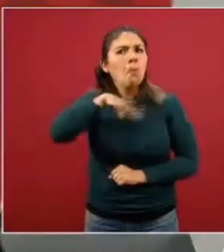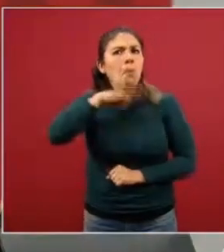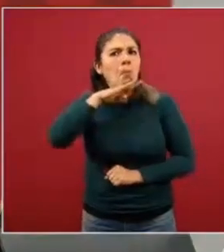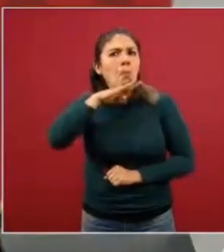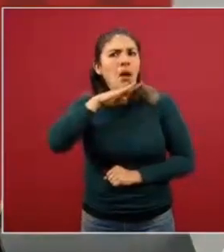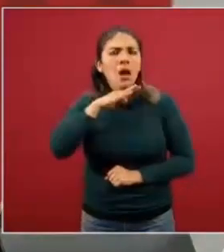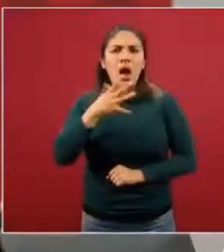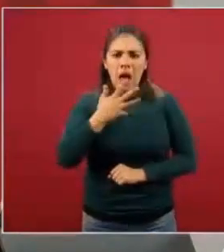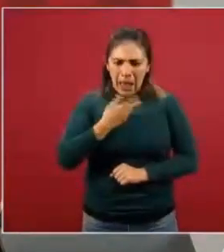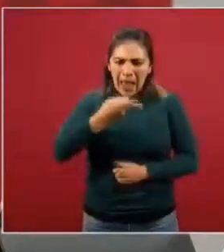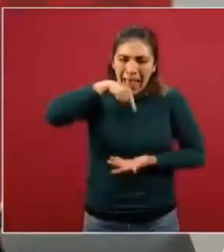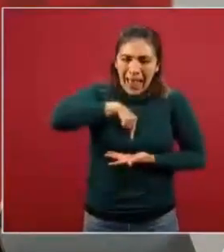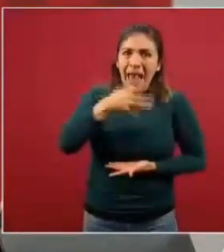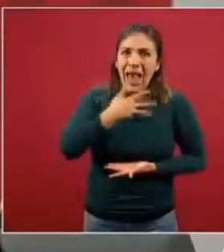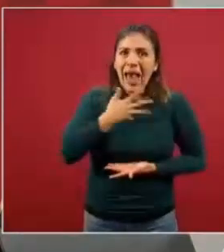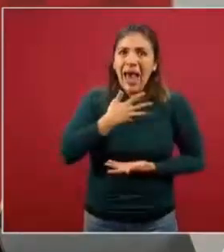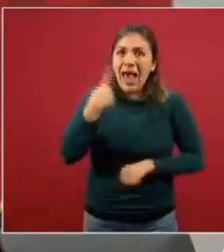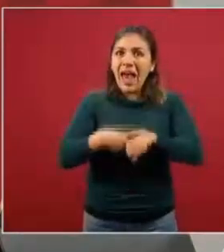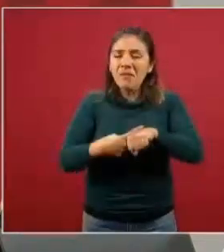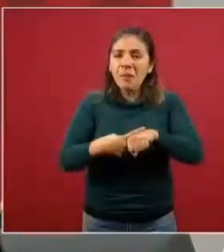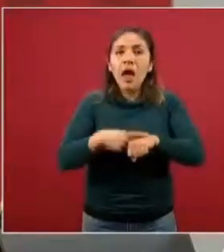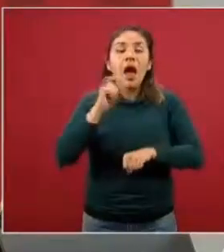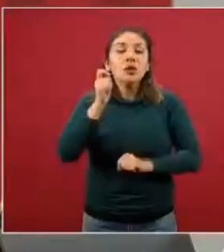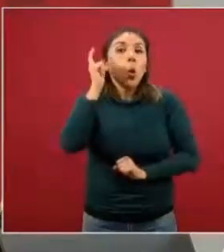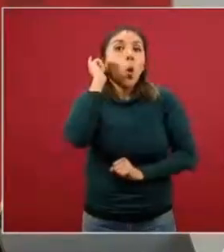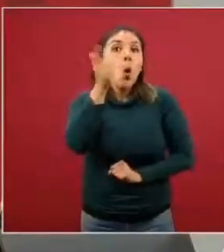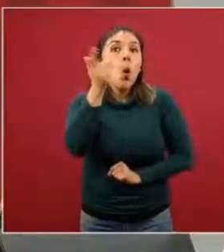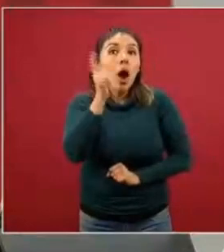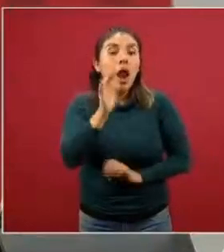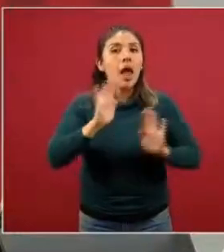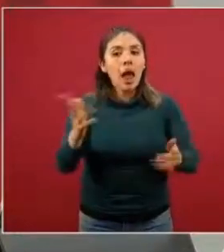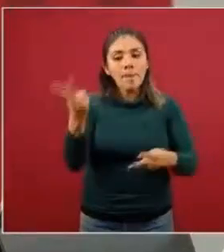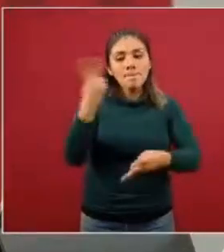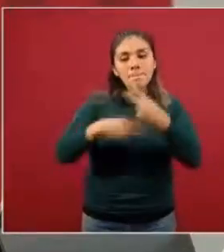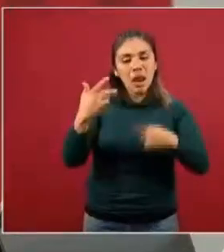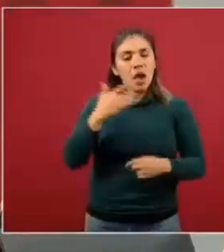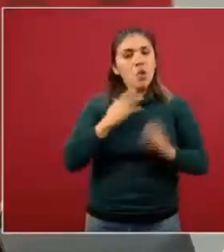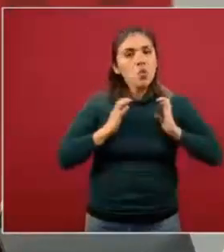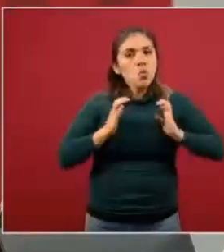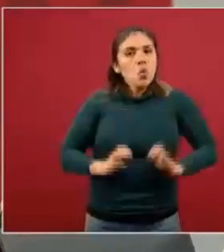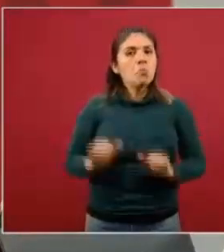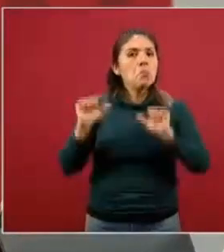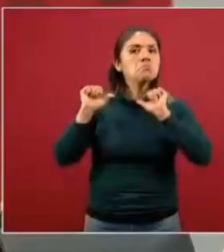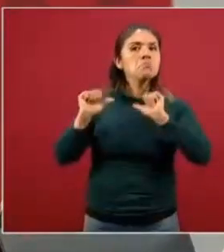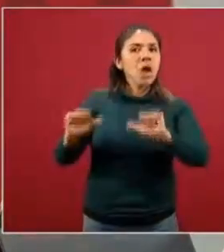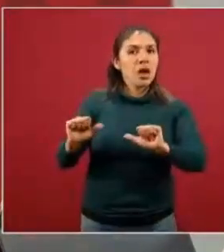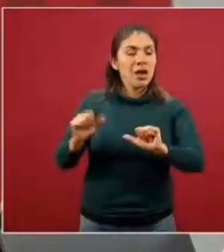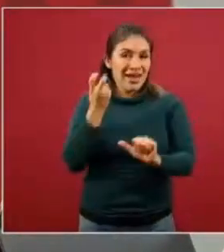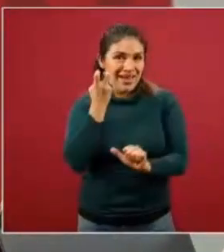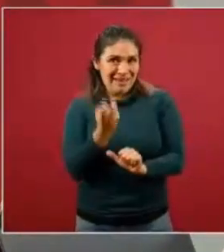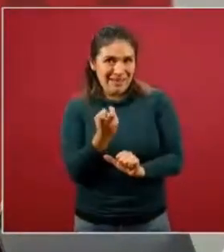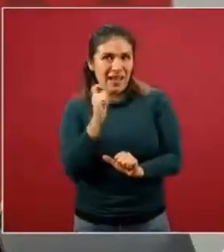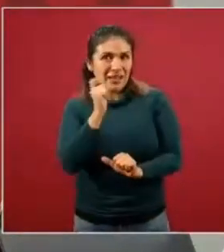deseablemente desarrollarán inmunidad. Cuando uso la palabra deseable es por lo que también hemos comentado aquí varias veces, de que aún no existe toda la